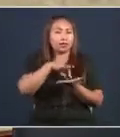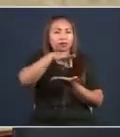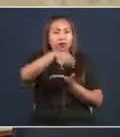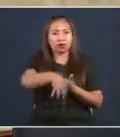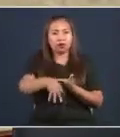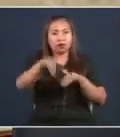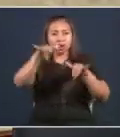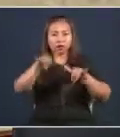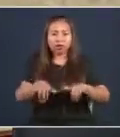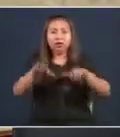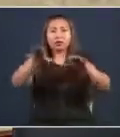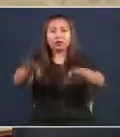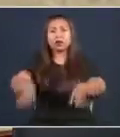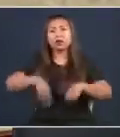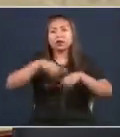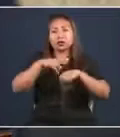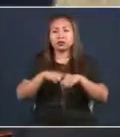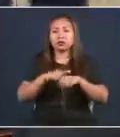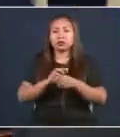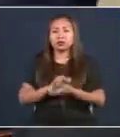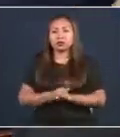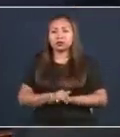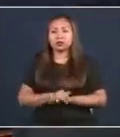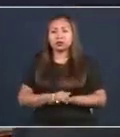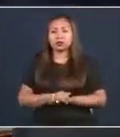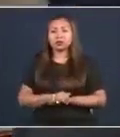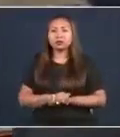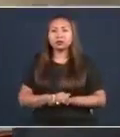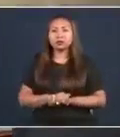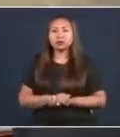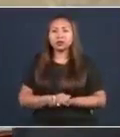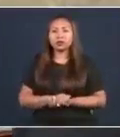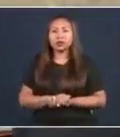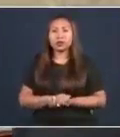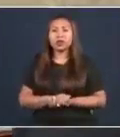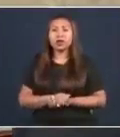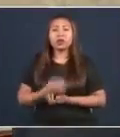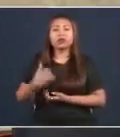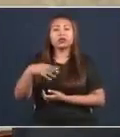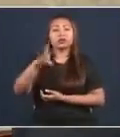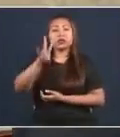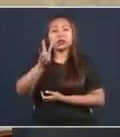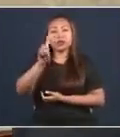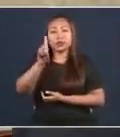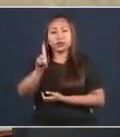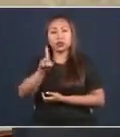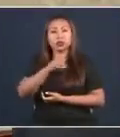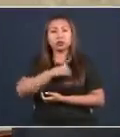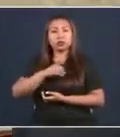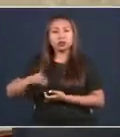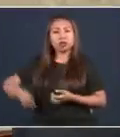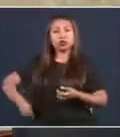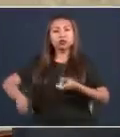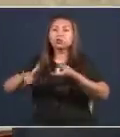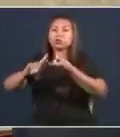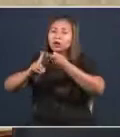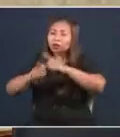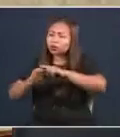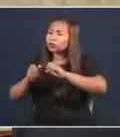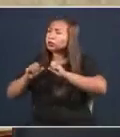Todo lo que se hace aquí es público. Y los 71 somos amigos y seguiremos siendo amigos.